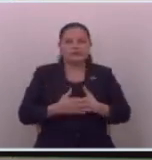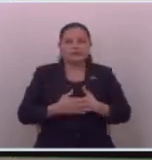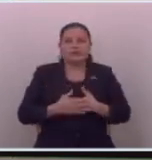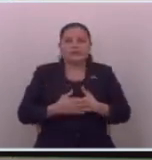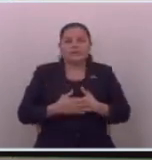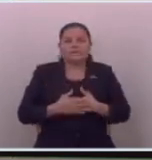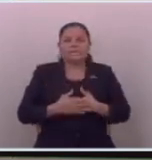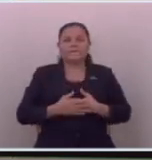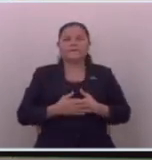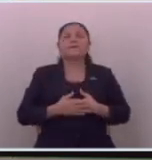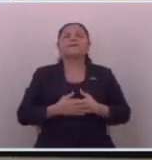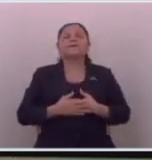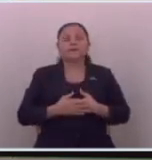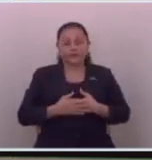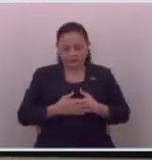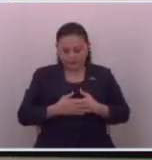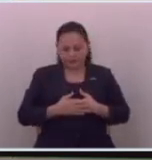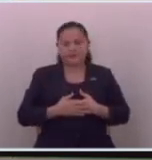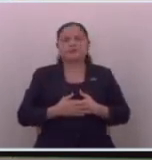y si